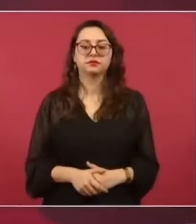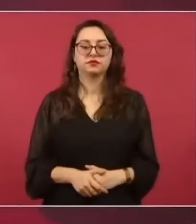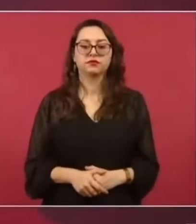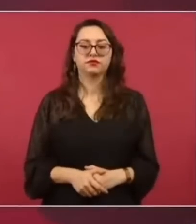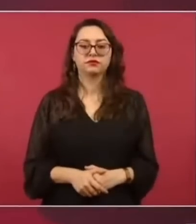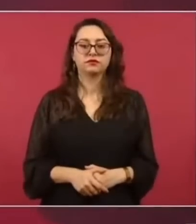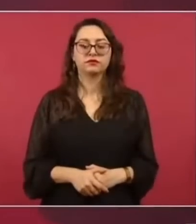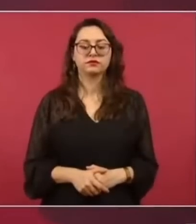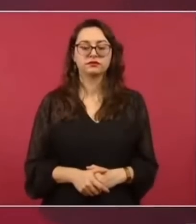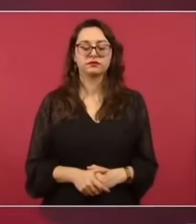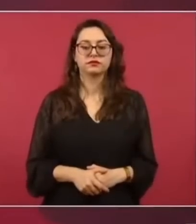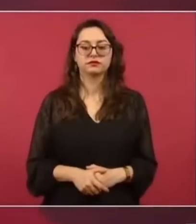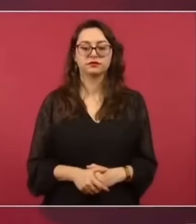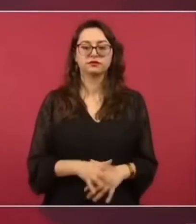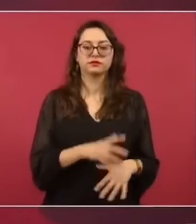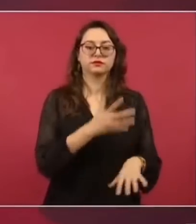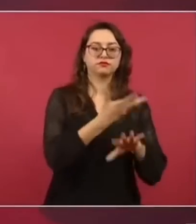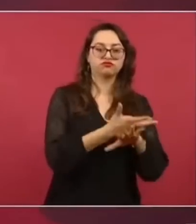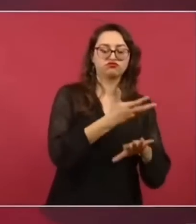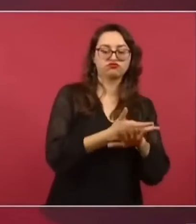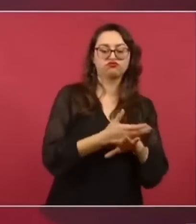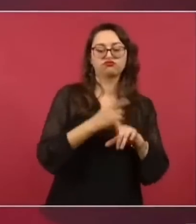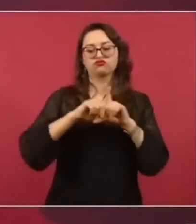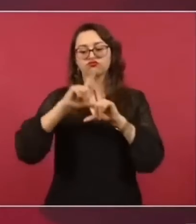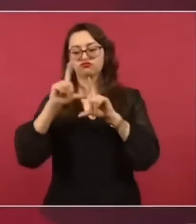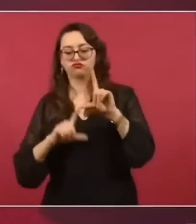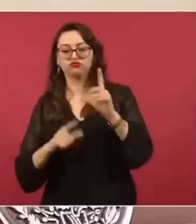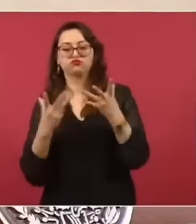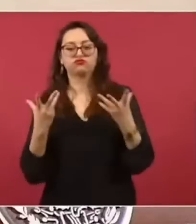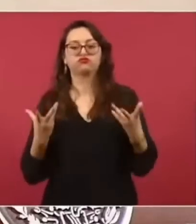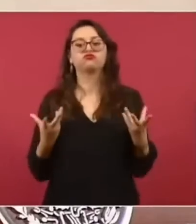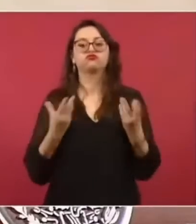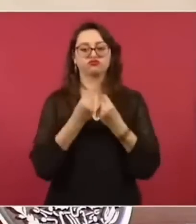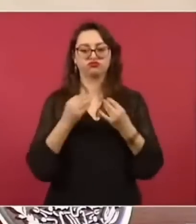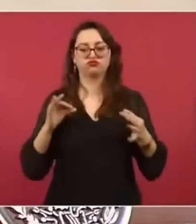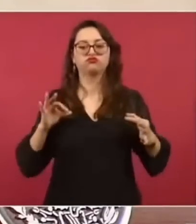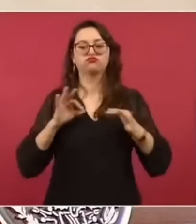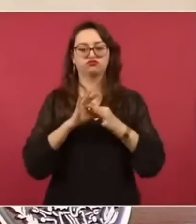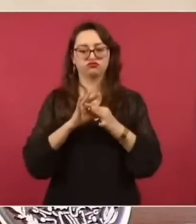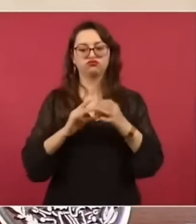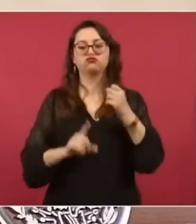vamos a encontrar juntos soluciones